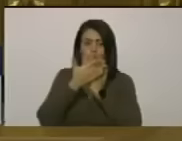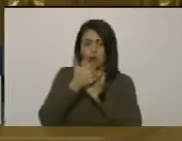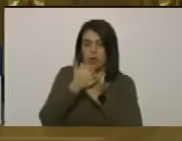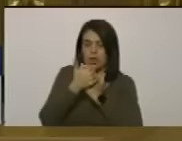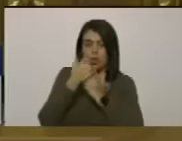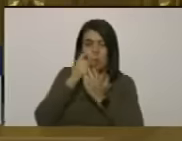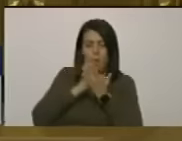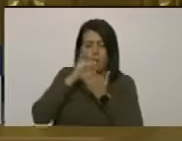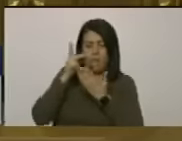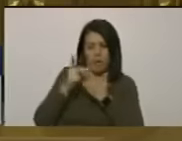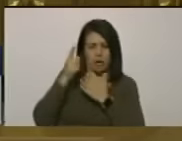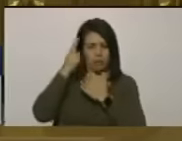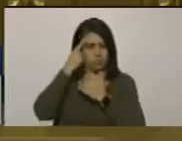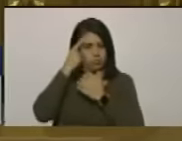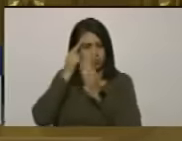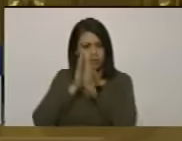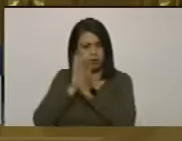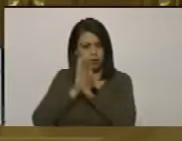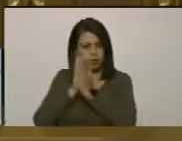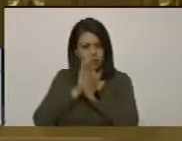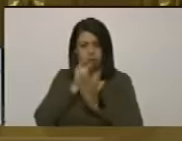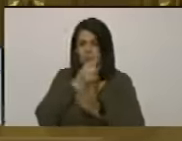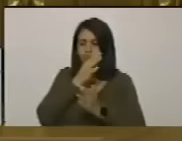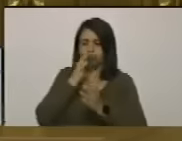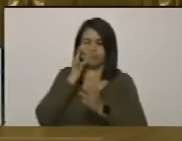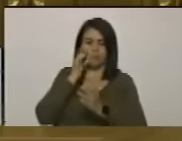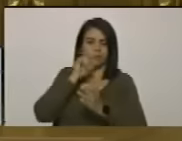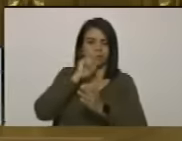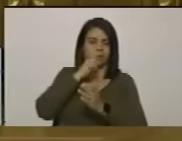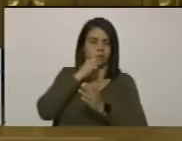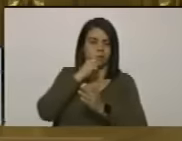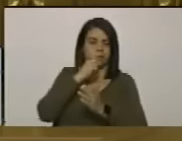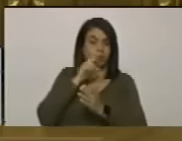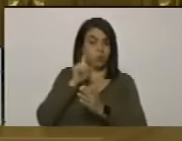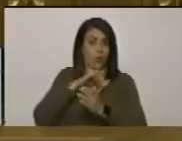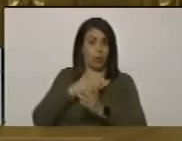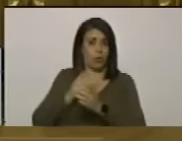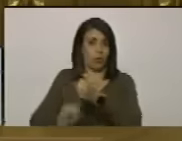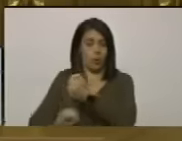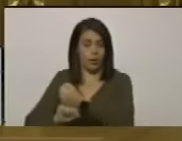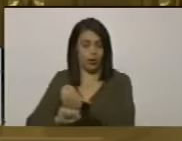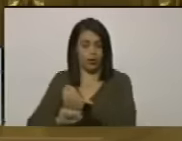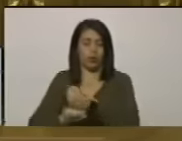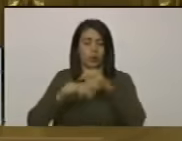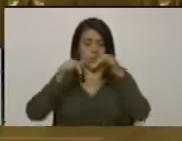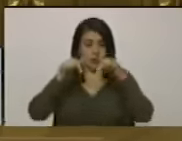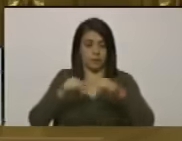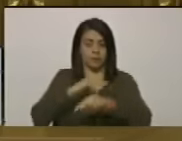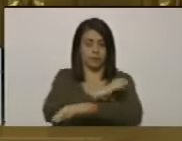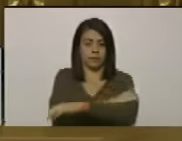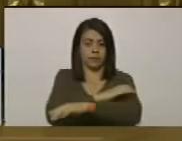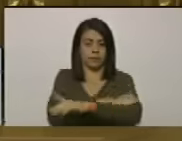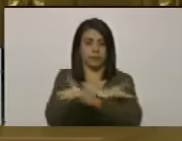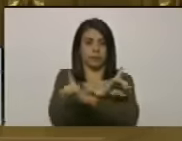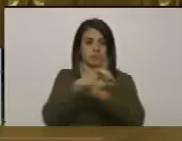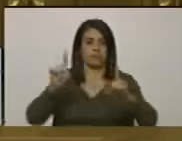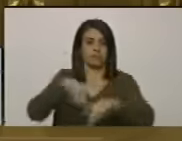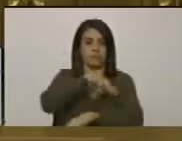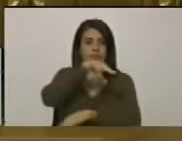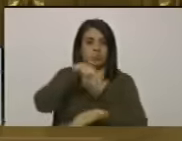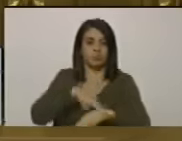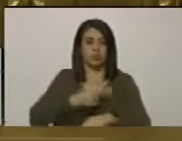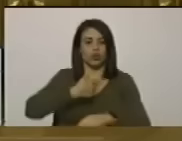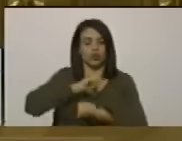ni mucho menos de ese tipo de actuaciones. En esta oposición democrática y nacionalista